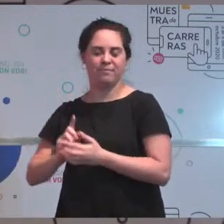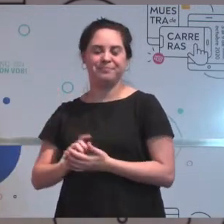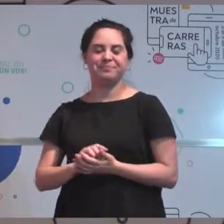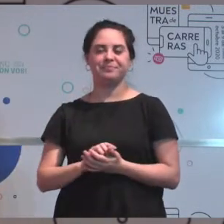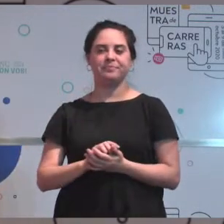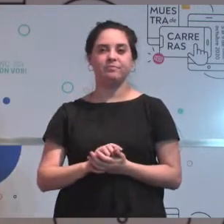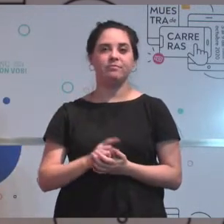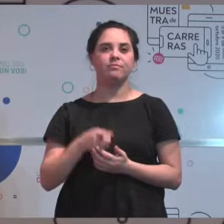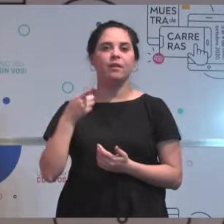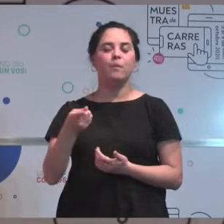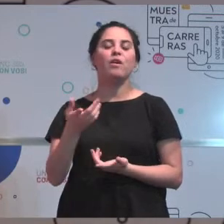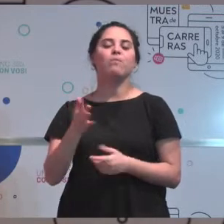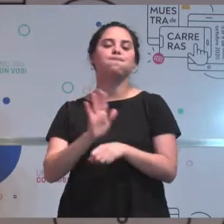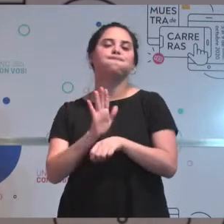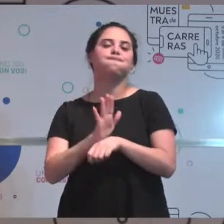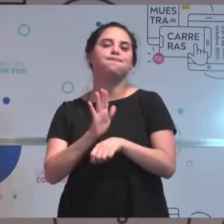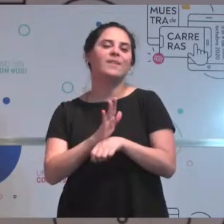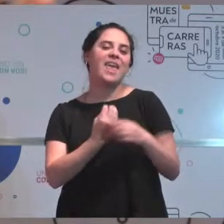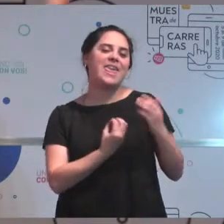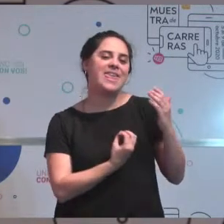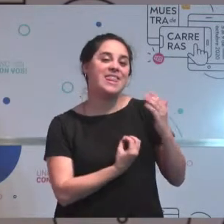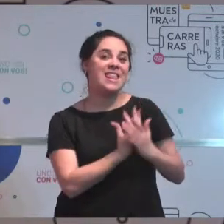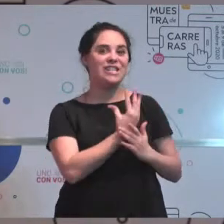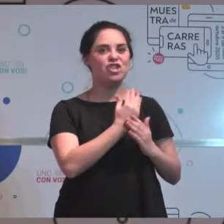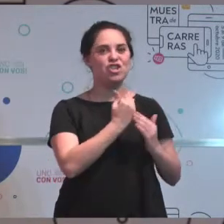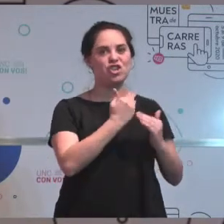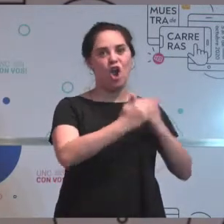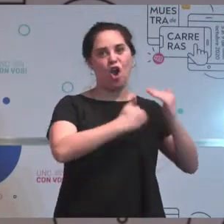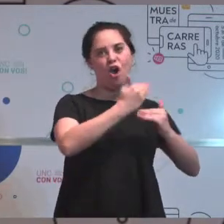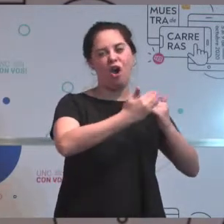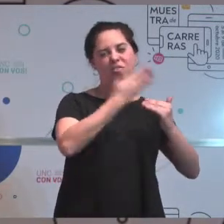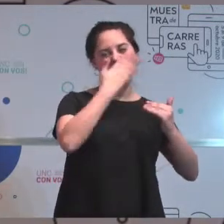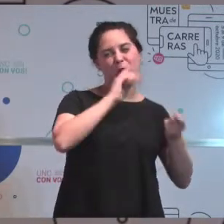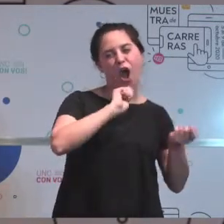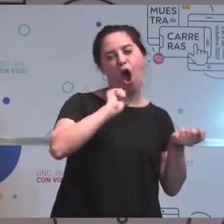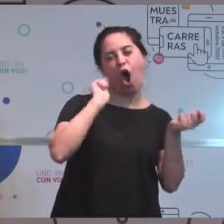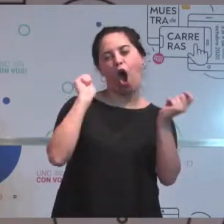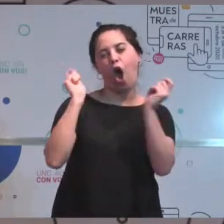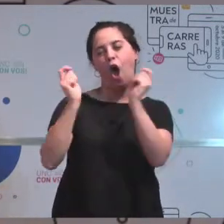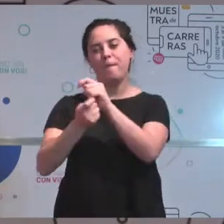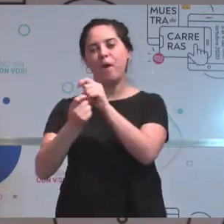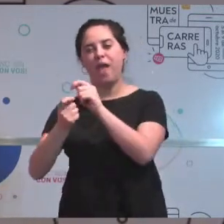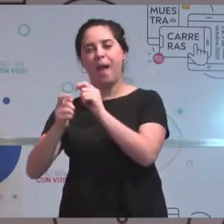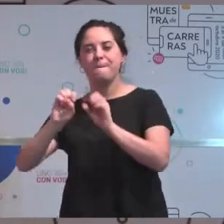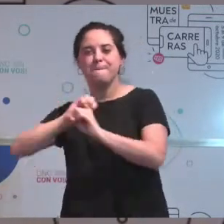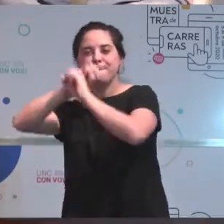tiempo de inicio de ir acomodando y teniendo un poco más claro por ahí el panorama. Bien.